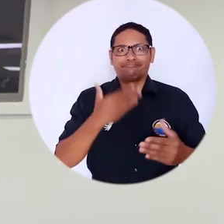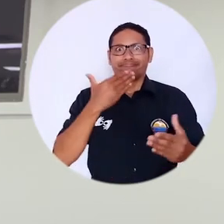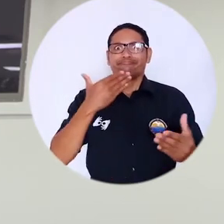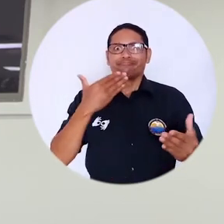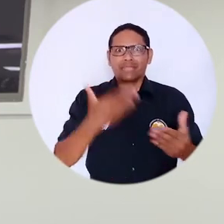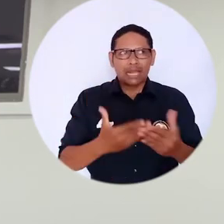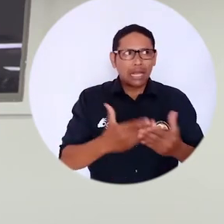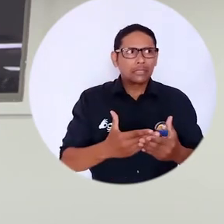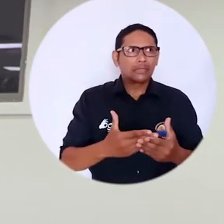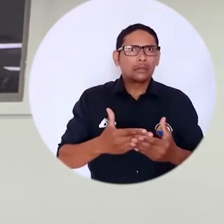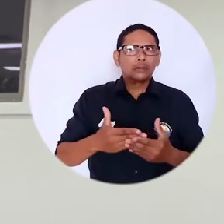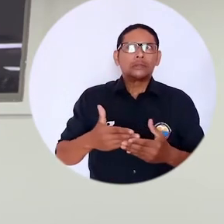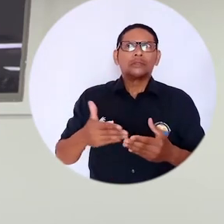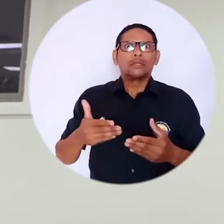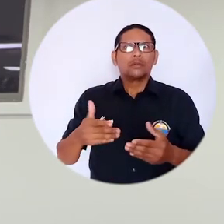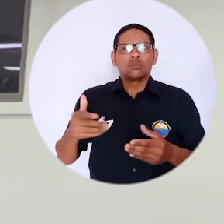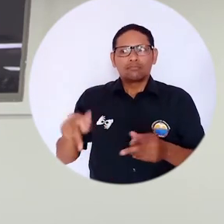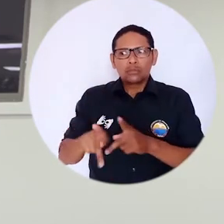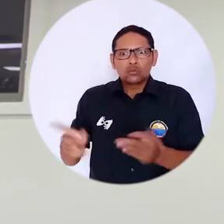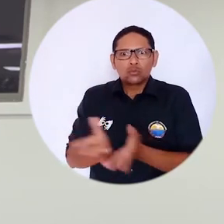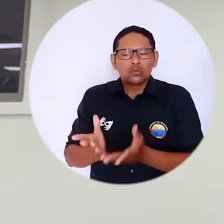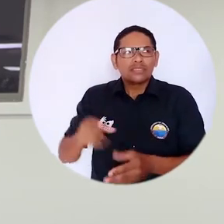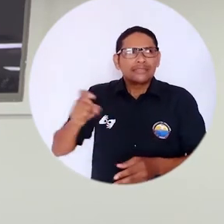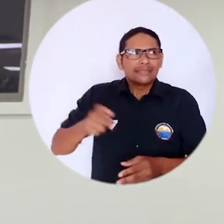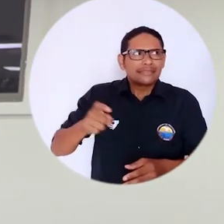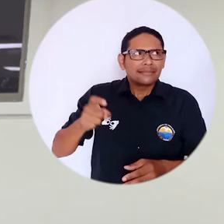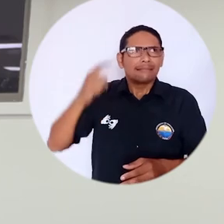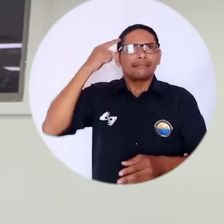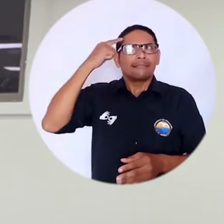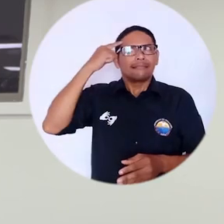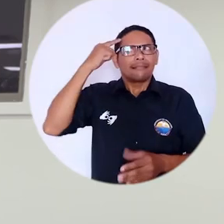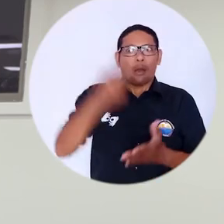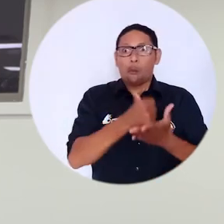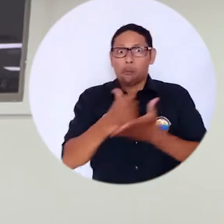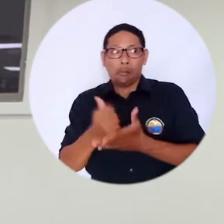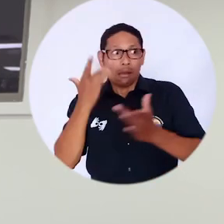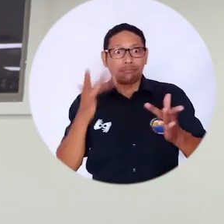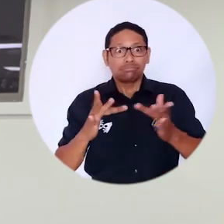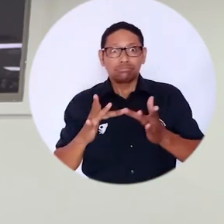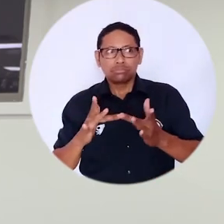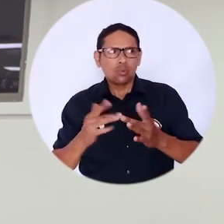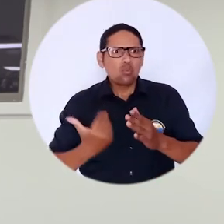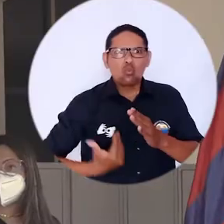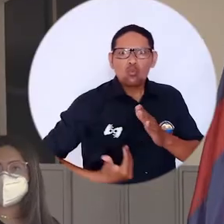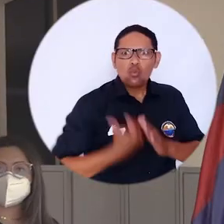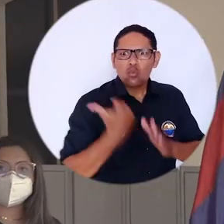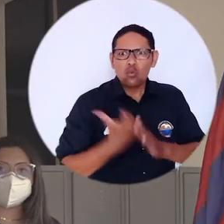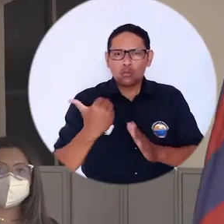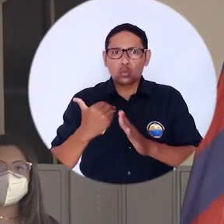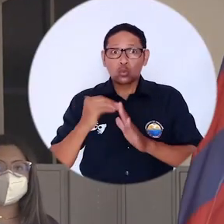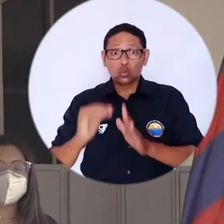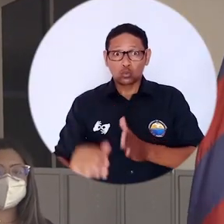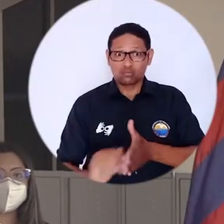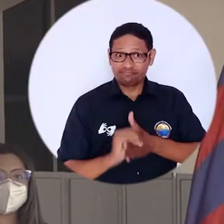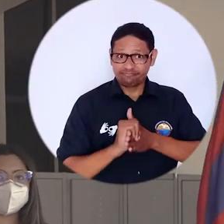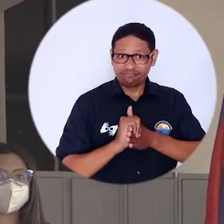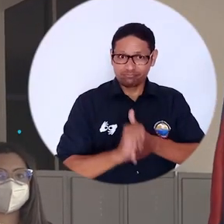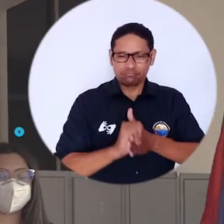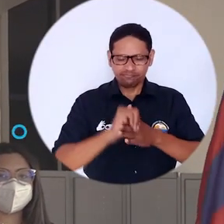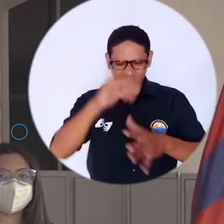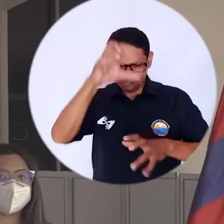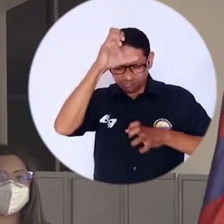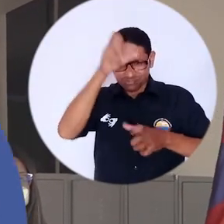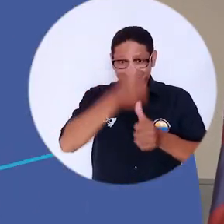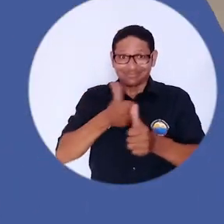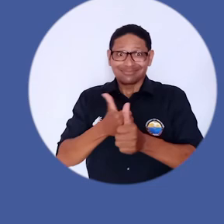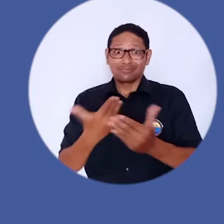siempre, digamos, en las necesidades que tenemos como estudiantes, en mejorar, en innovar siempre en las metodologías de aprendizaje